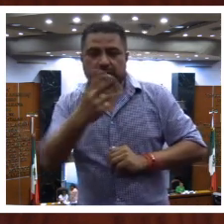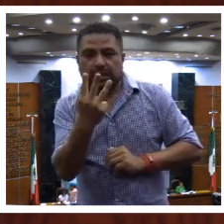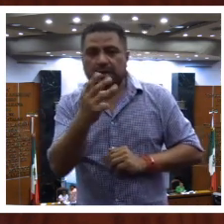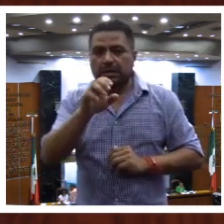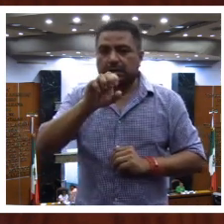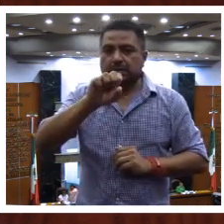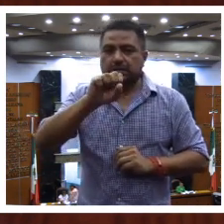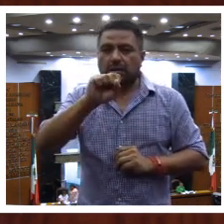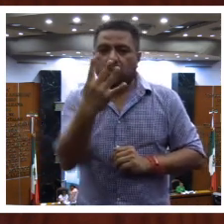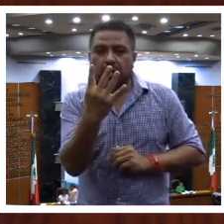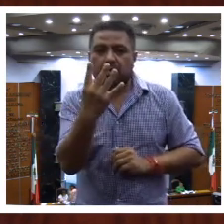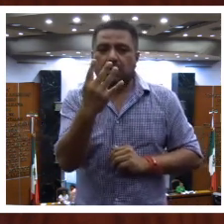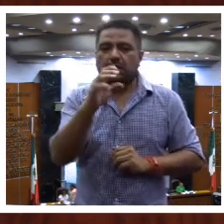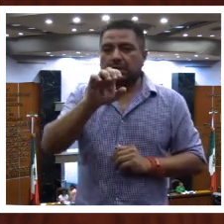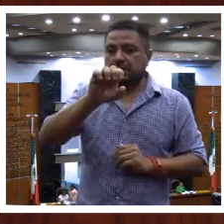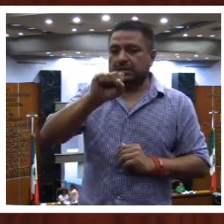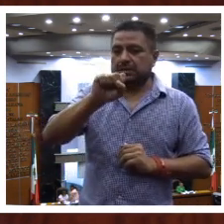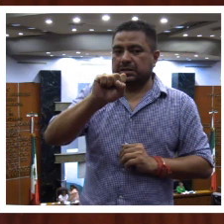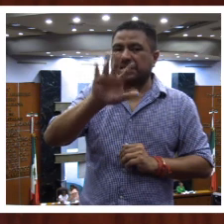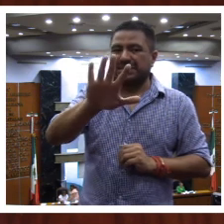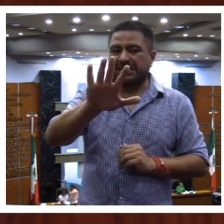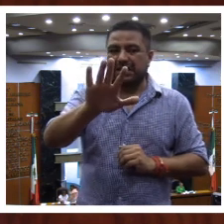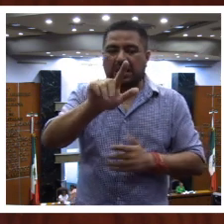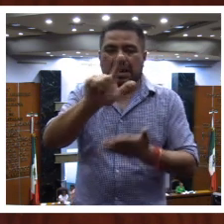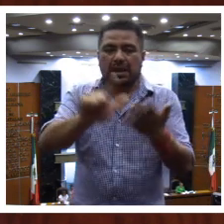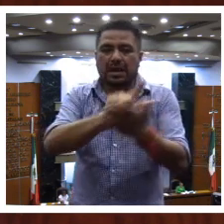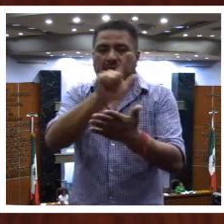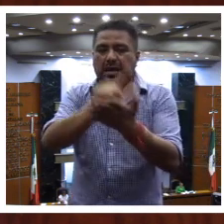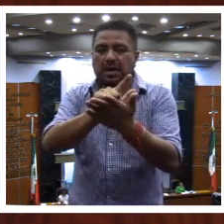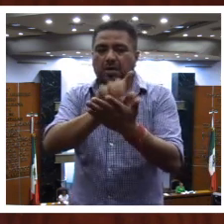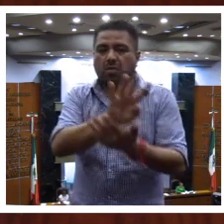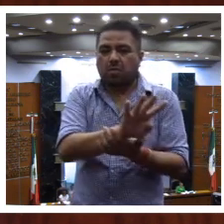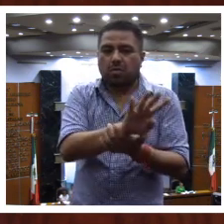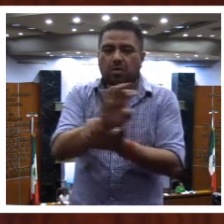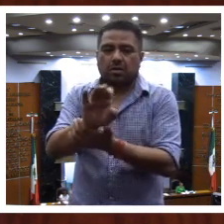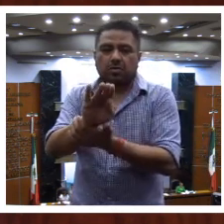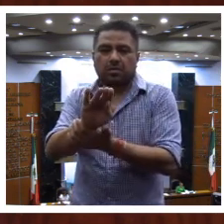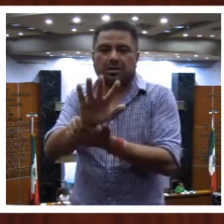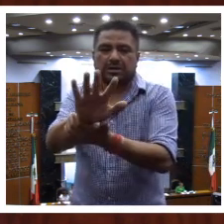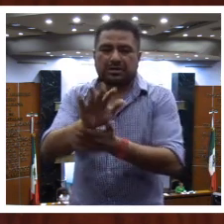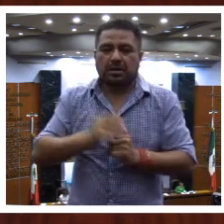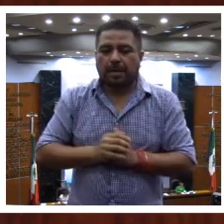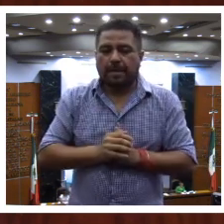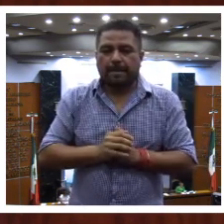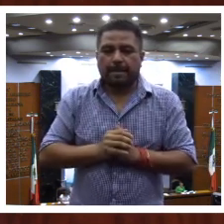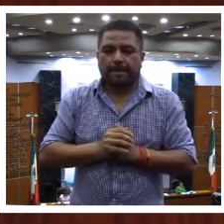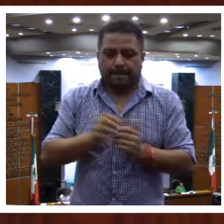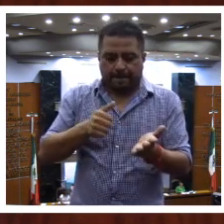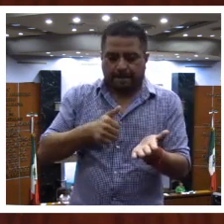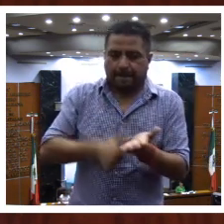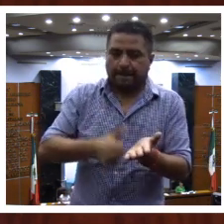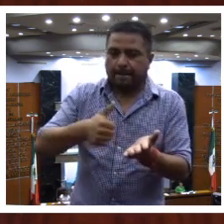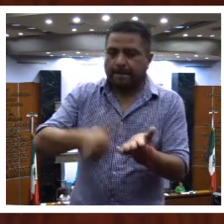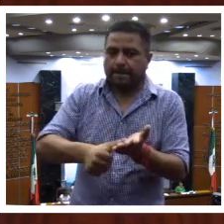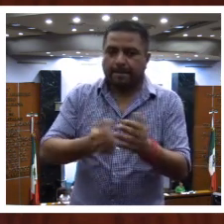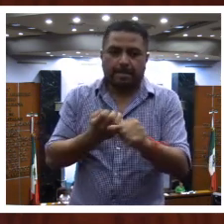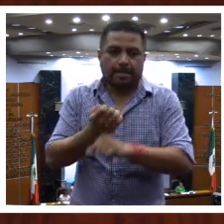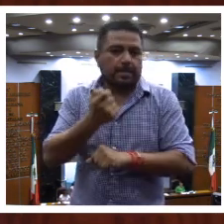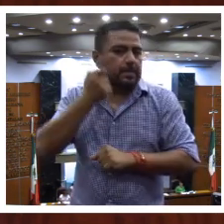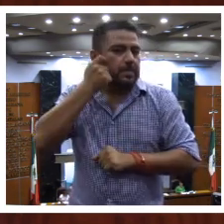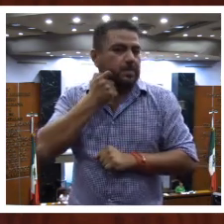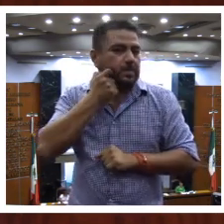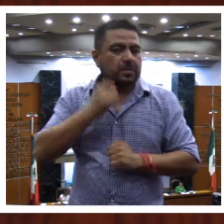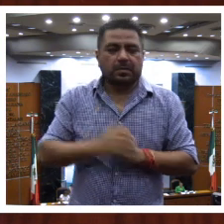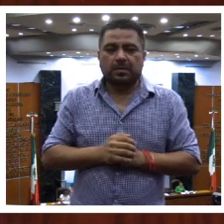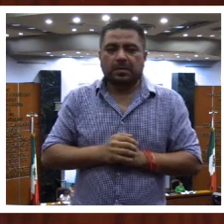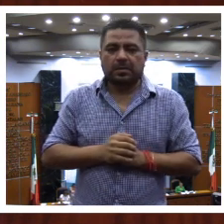64 y 65 de la Ley 495 del Registro Civil del Estado de